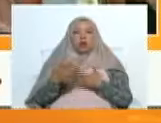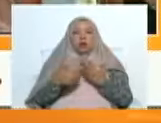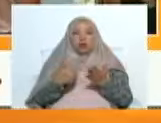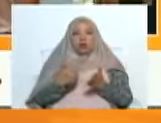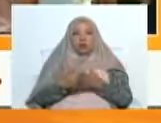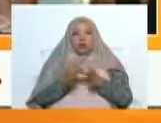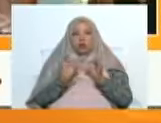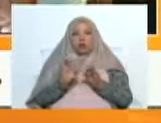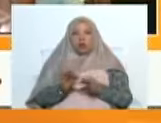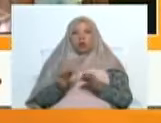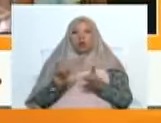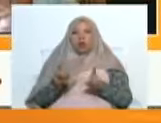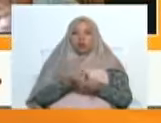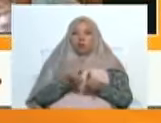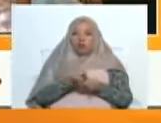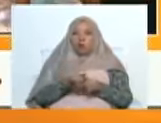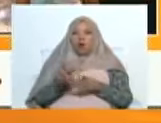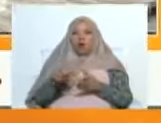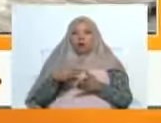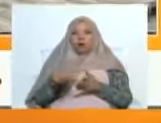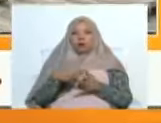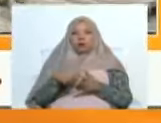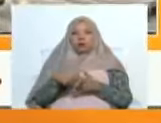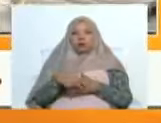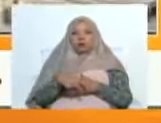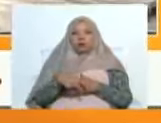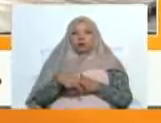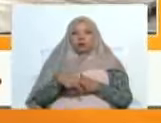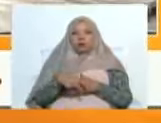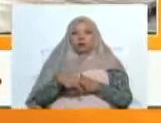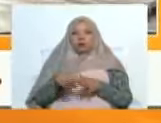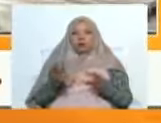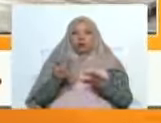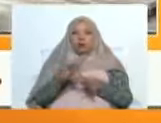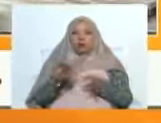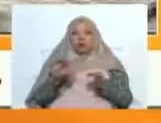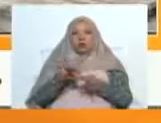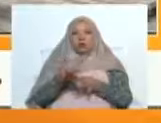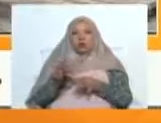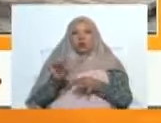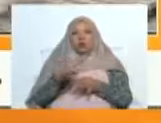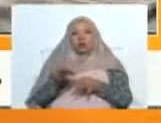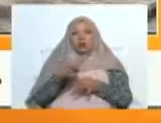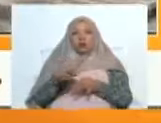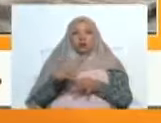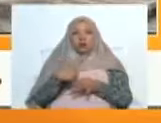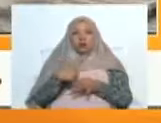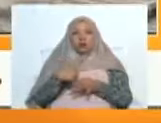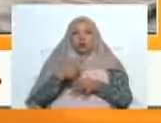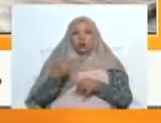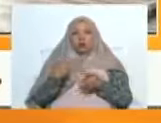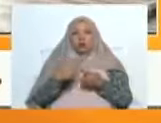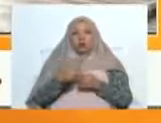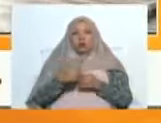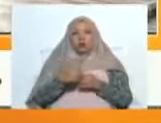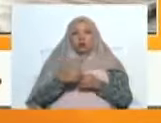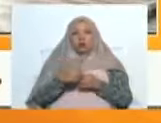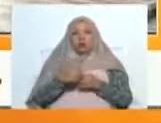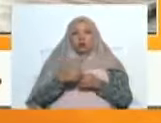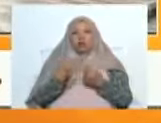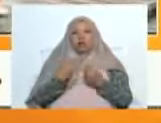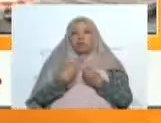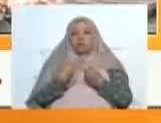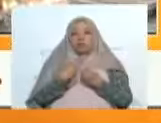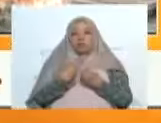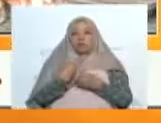alas del mismo pájaro, son dos ejes transversales. Y en ese sentido, pues nosotros estamos muy felices de haber vivido un